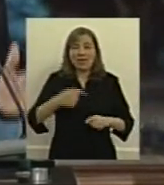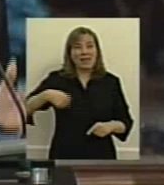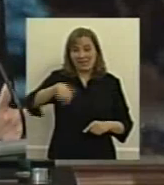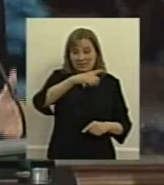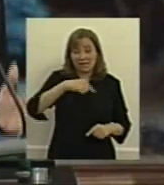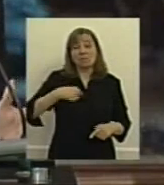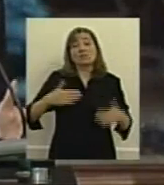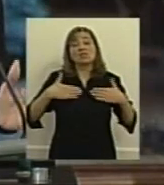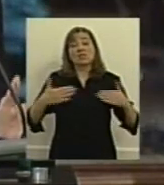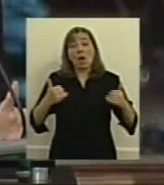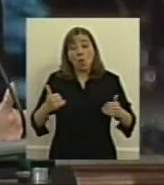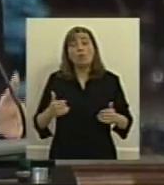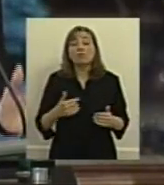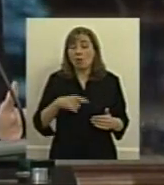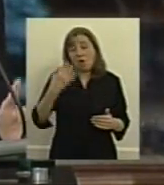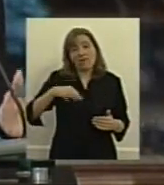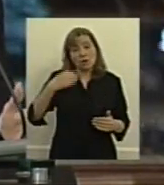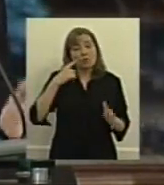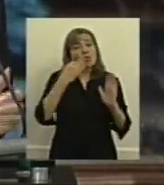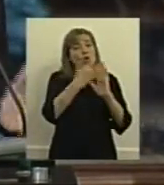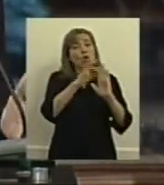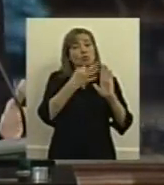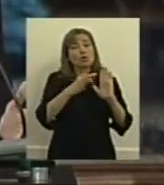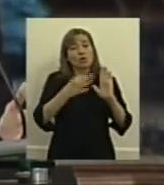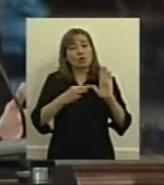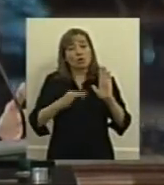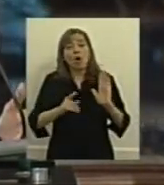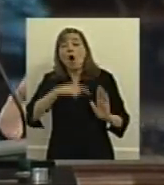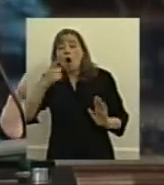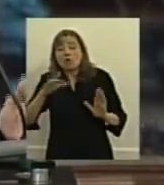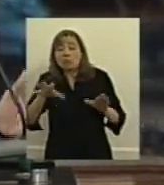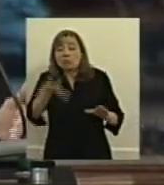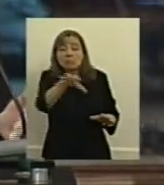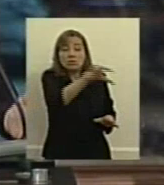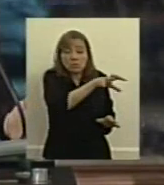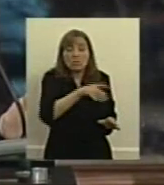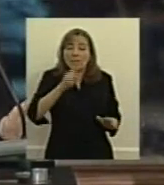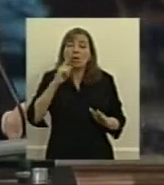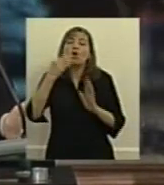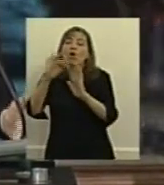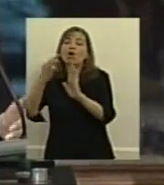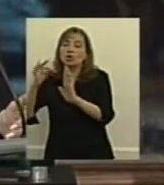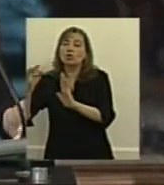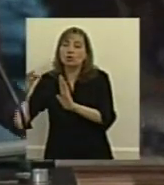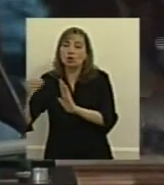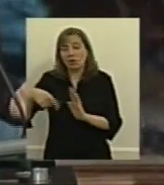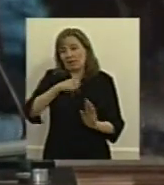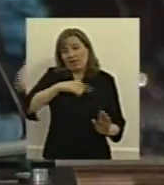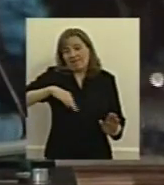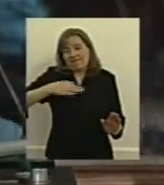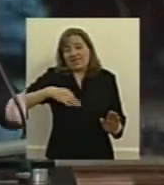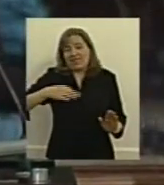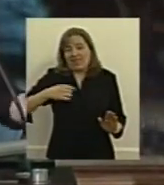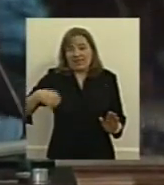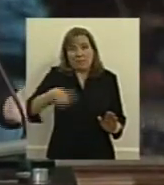pública deben ser controladas como son controlados otros sectores que también están vinculados a la vida bueno